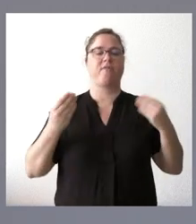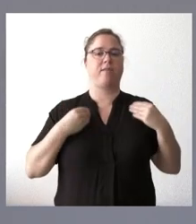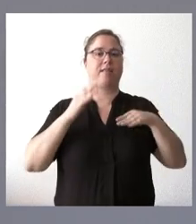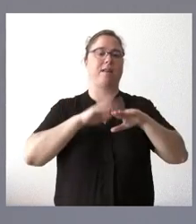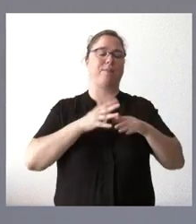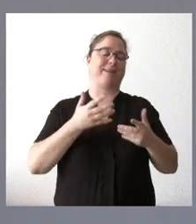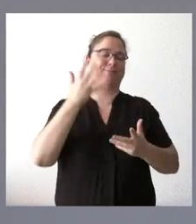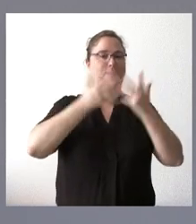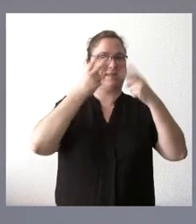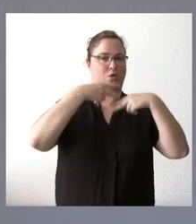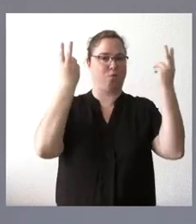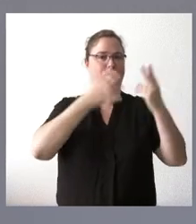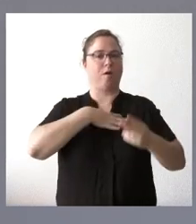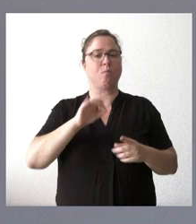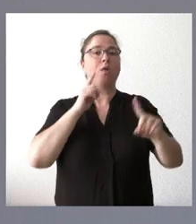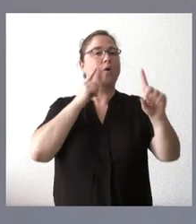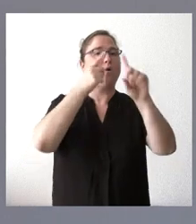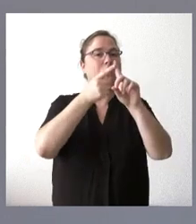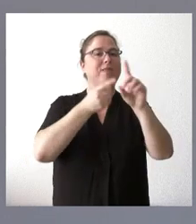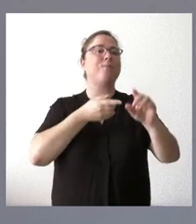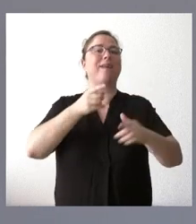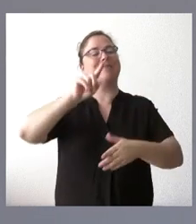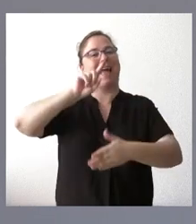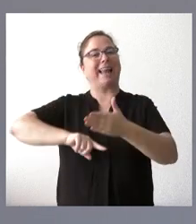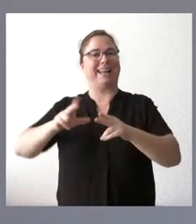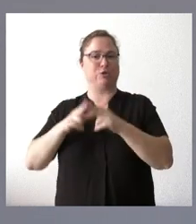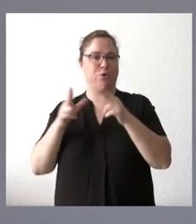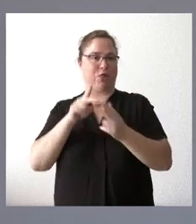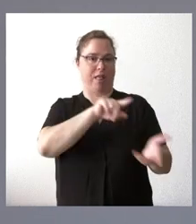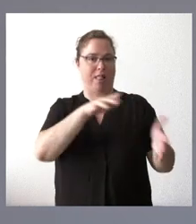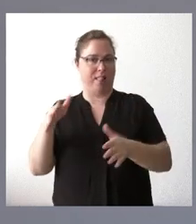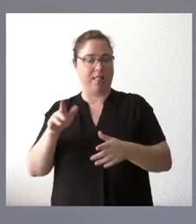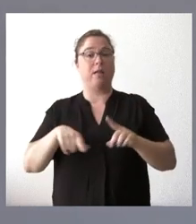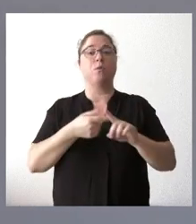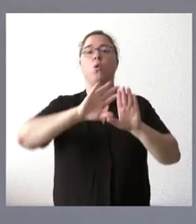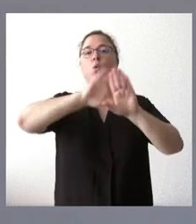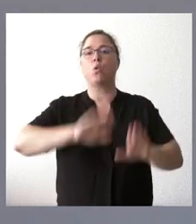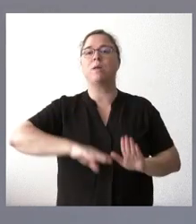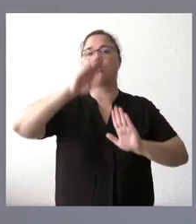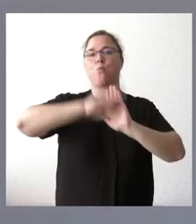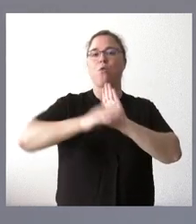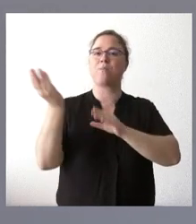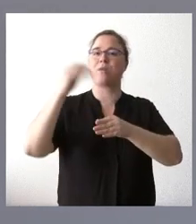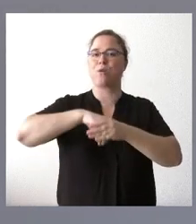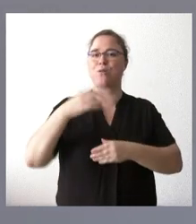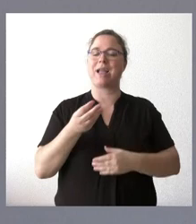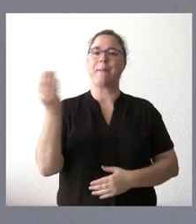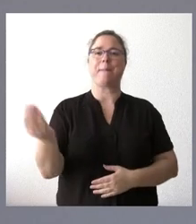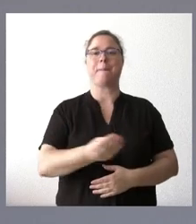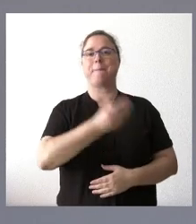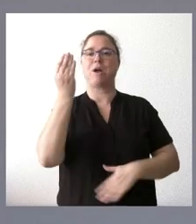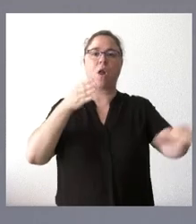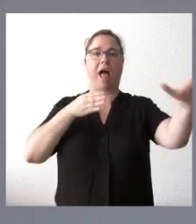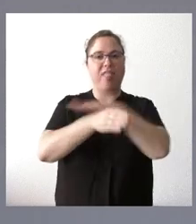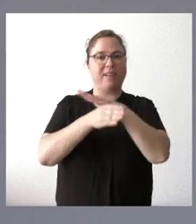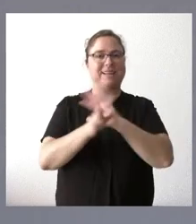administraciones públicas que sean destinadas a este fin de alquiler social. Y, por último, el programa incluye, en tercer lugar, la mejora de la accesibilidad